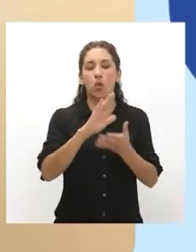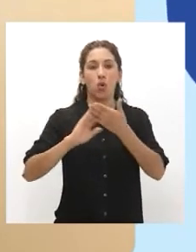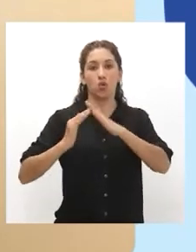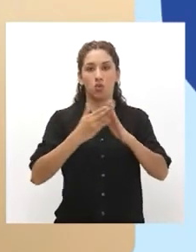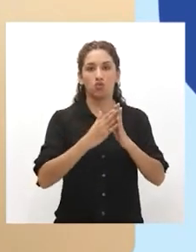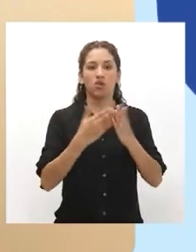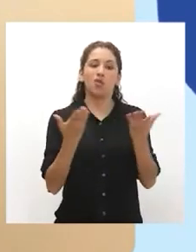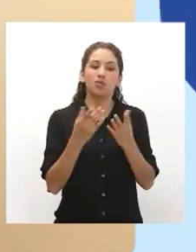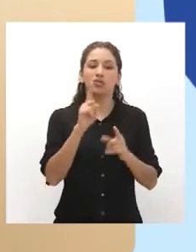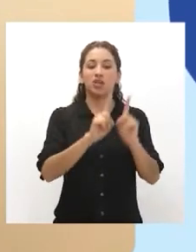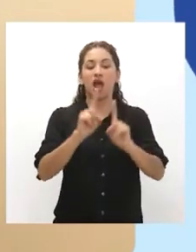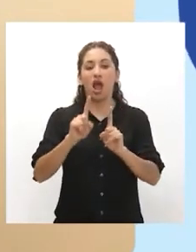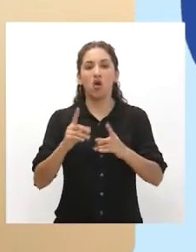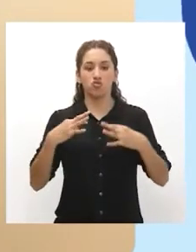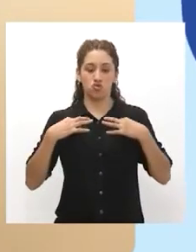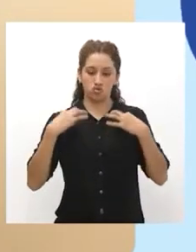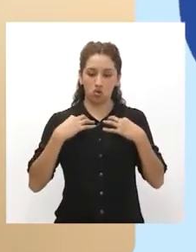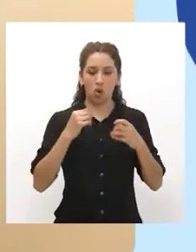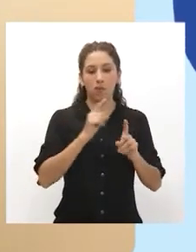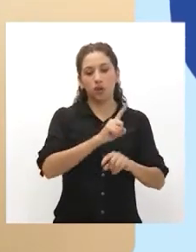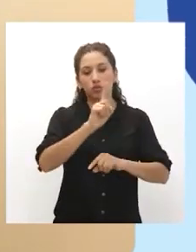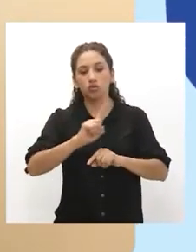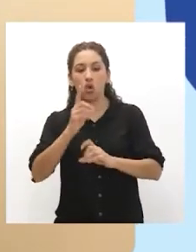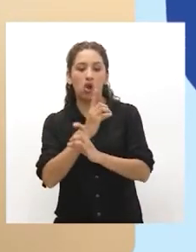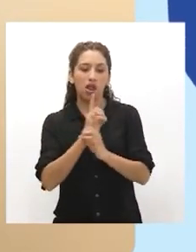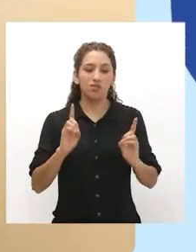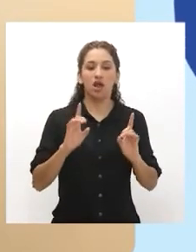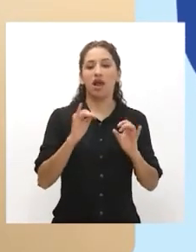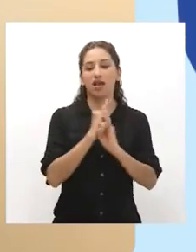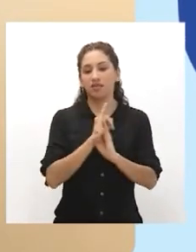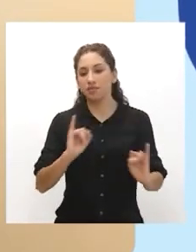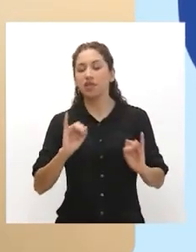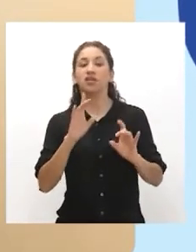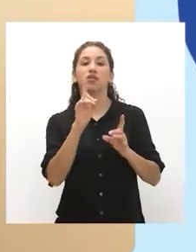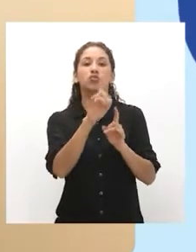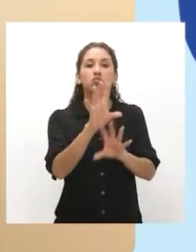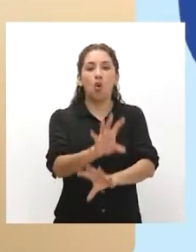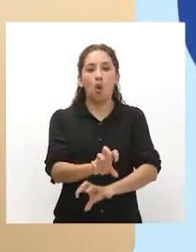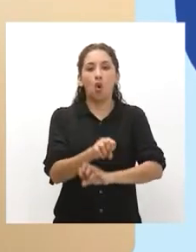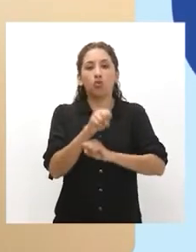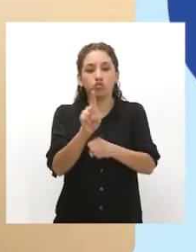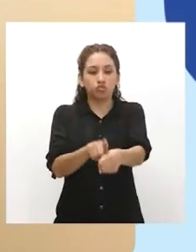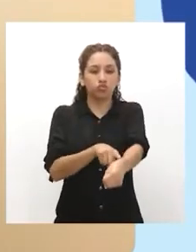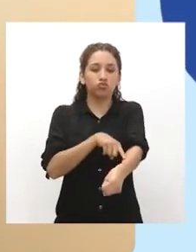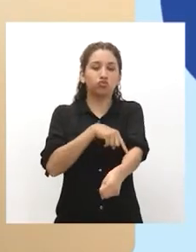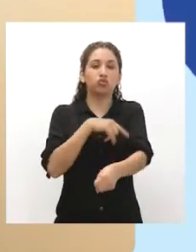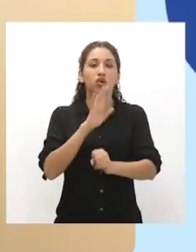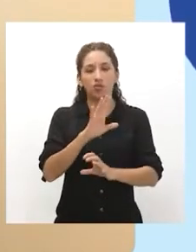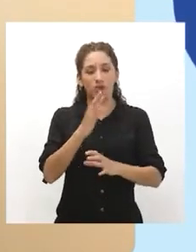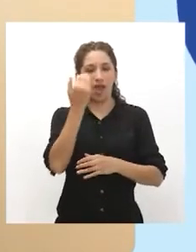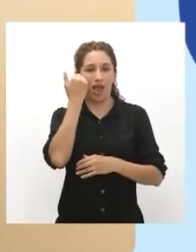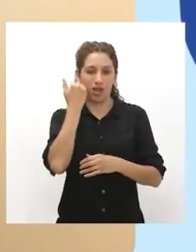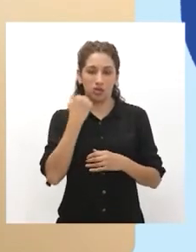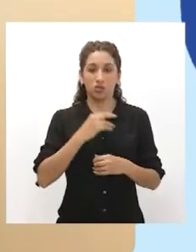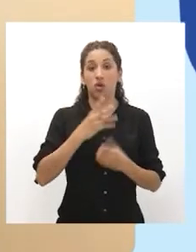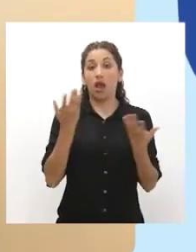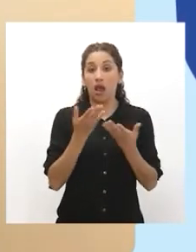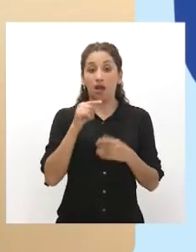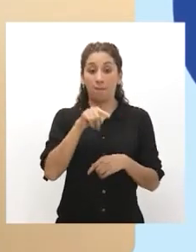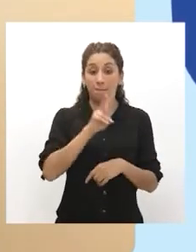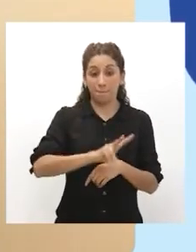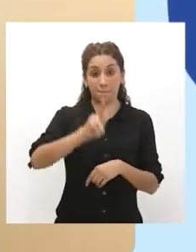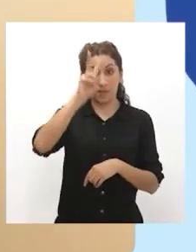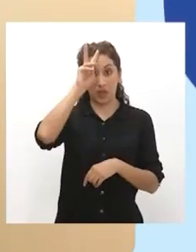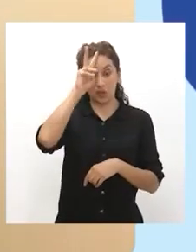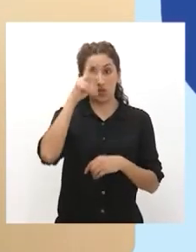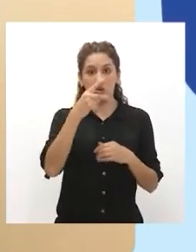se imita la manera de hablar, de vestir, de actuar, los usos y costumbres de la élite dominante. Al ser el Perú